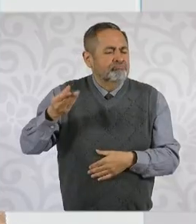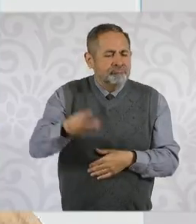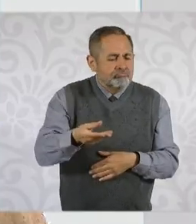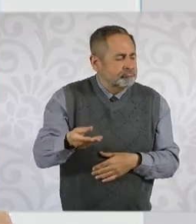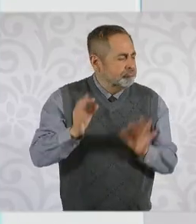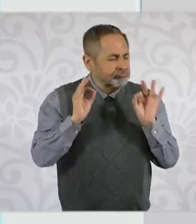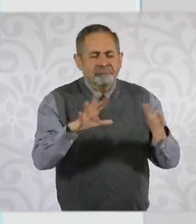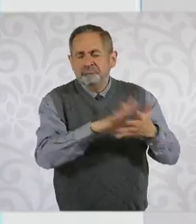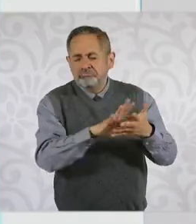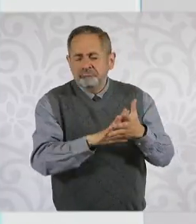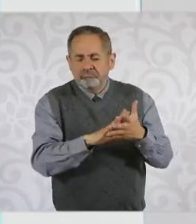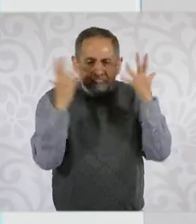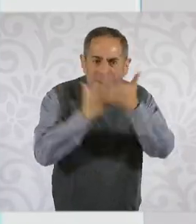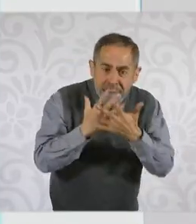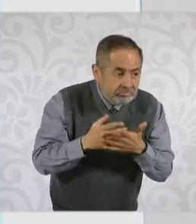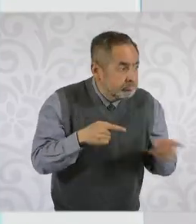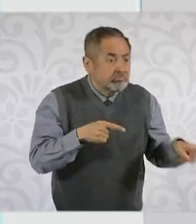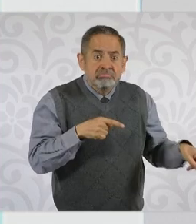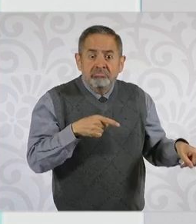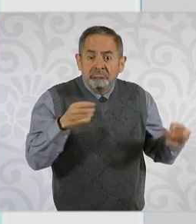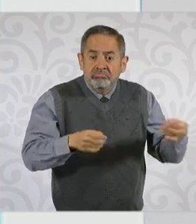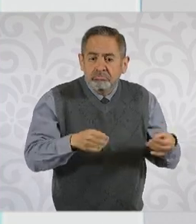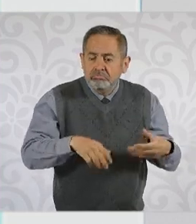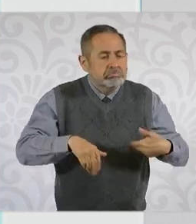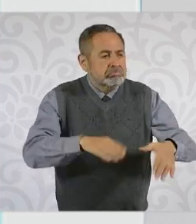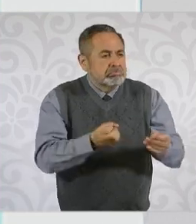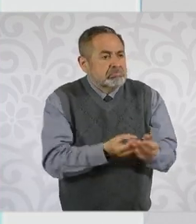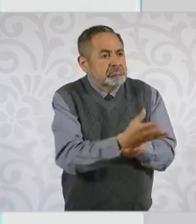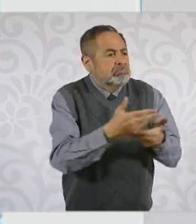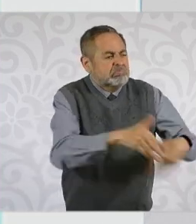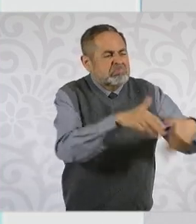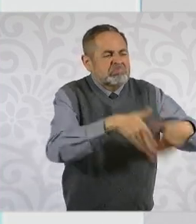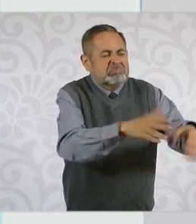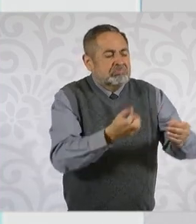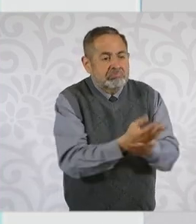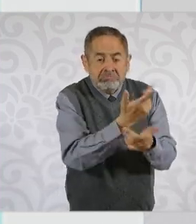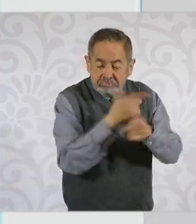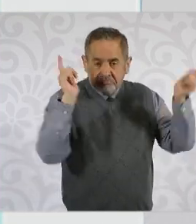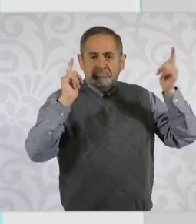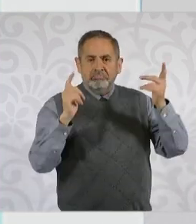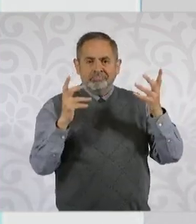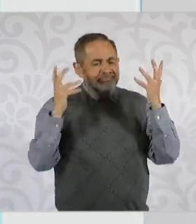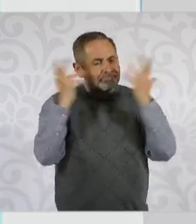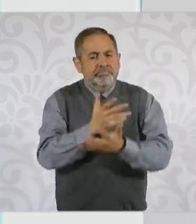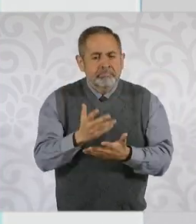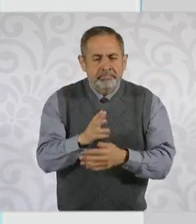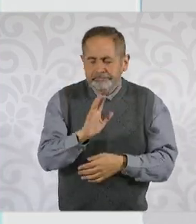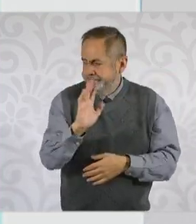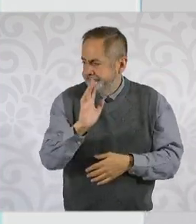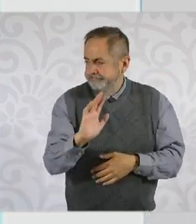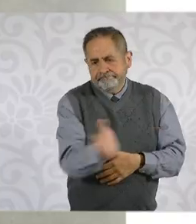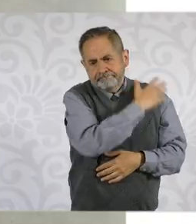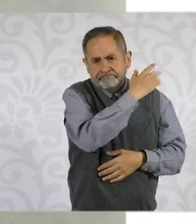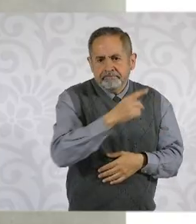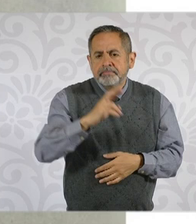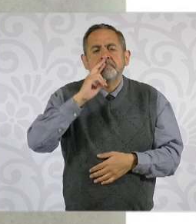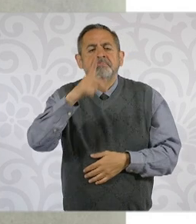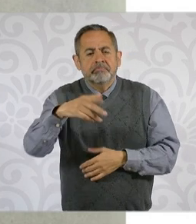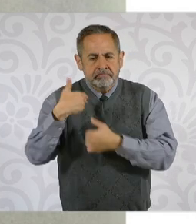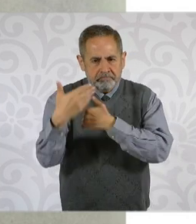Entonces, ¿qué es lo que se está haciendo? Primero, un proceso para elegir a jueces, magistrados,